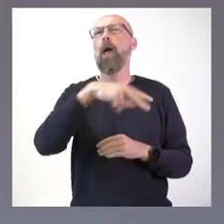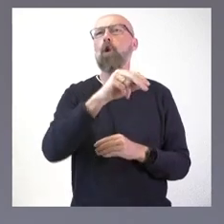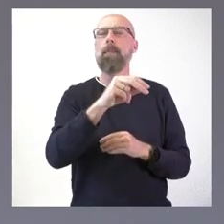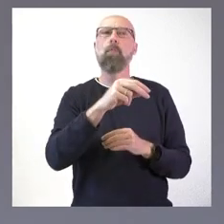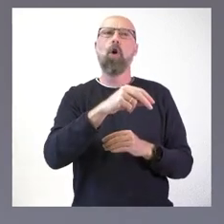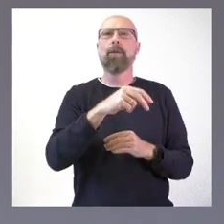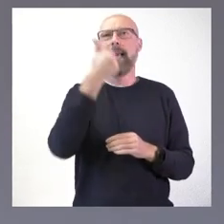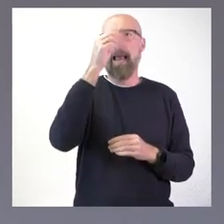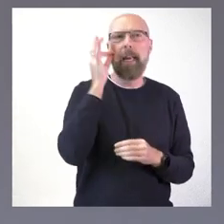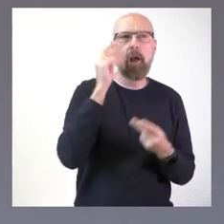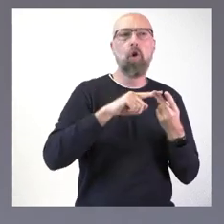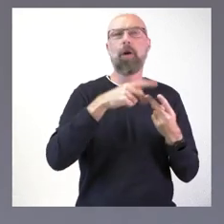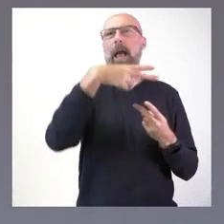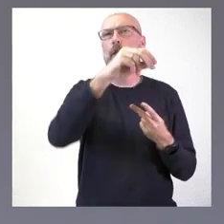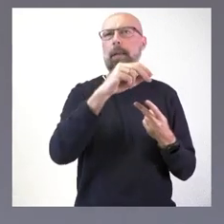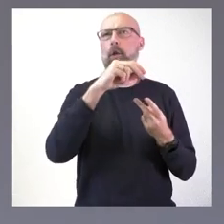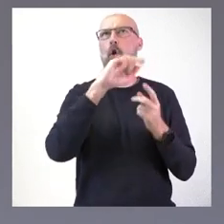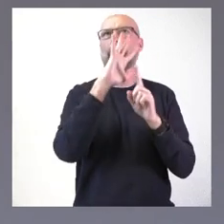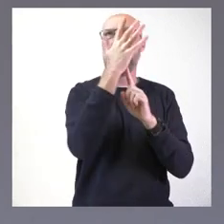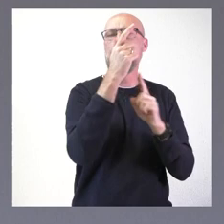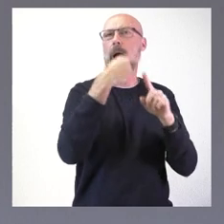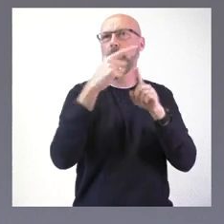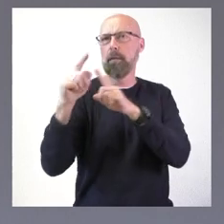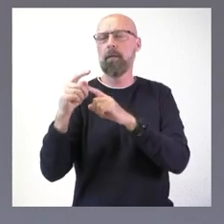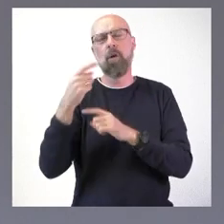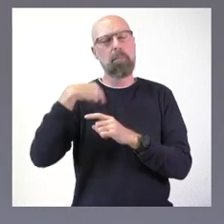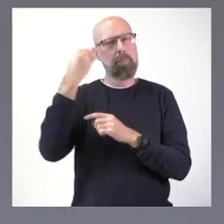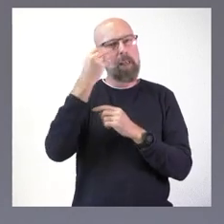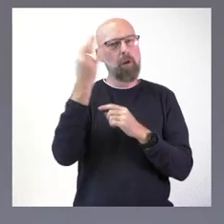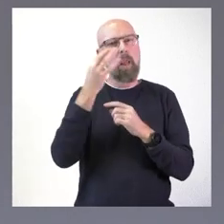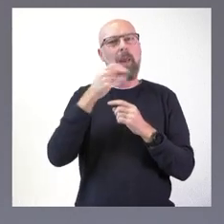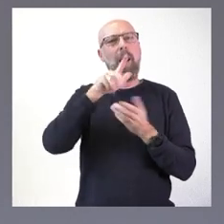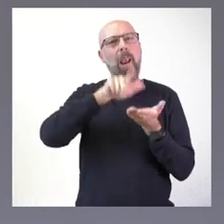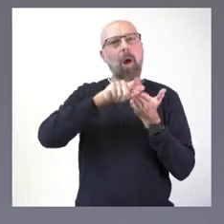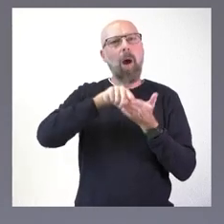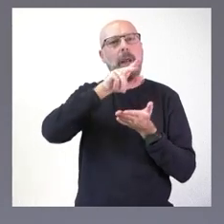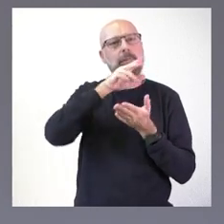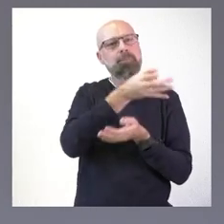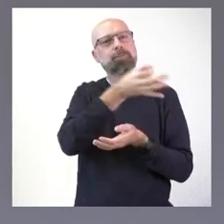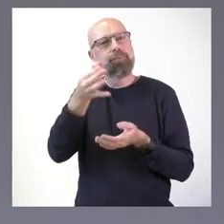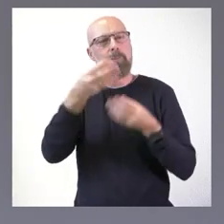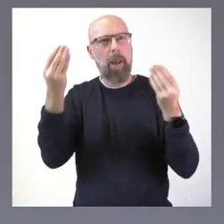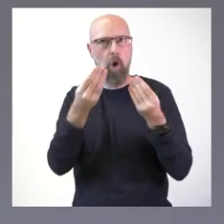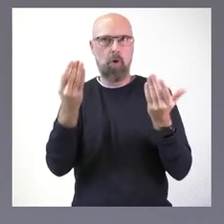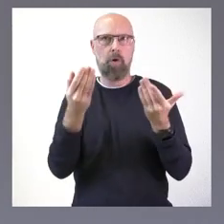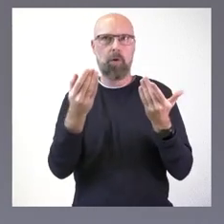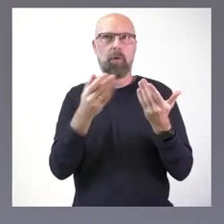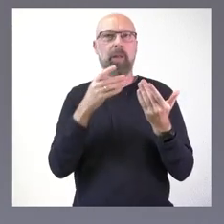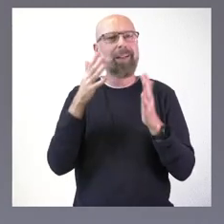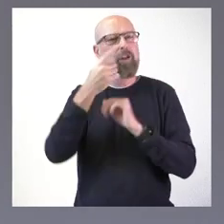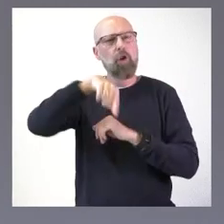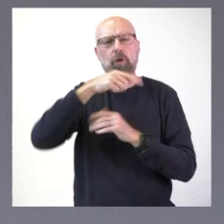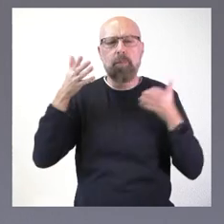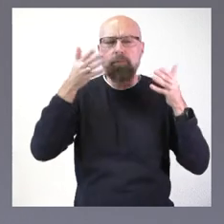que debemos volver a un lenguaje ordenado y tratar las cuestiones que, de verdad, importan a los ciudadanos de Castilla y León.